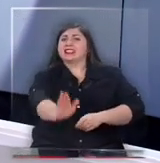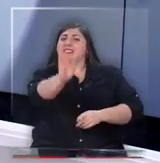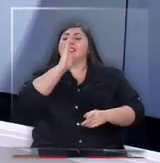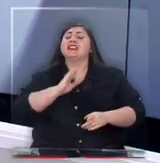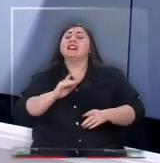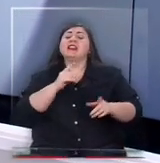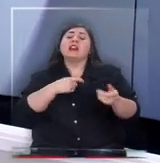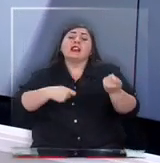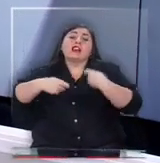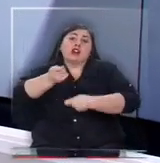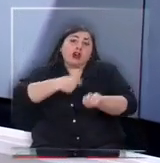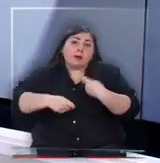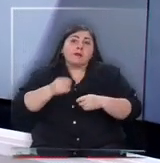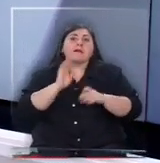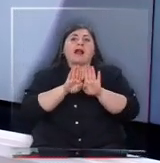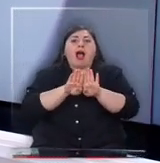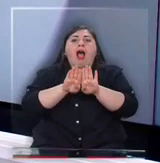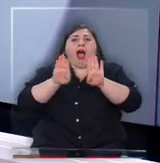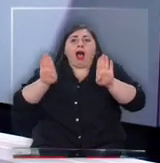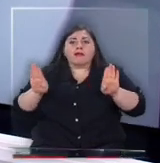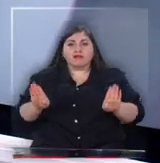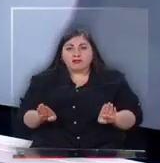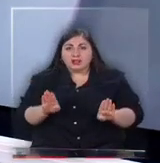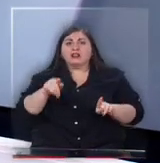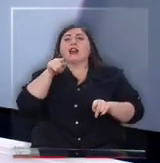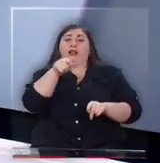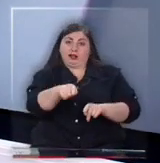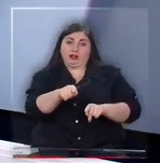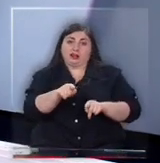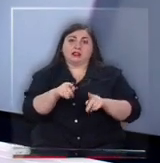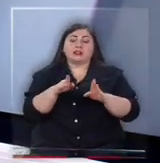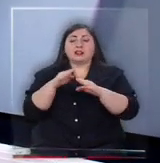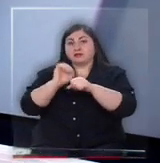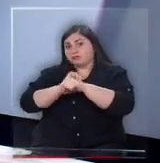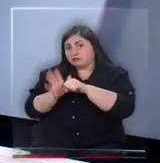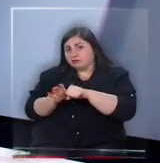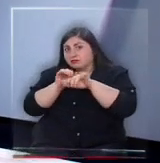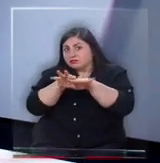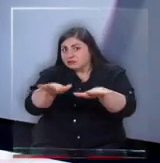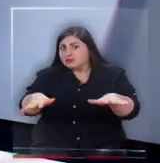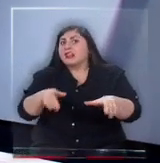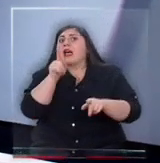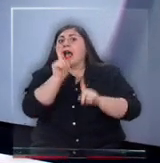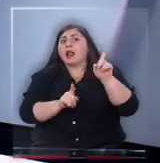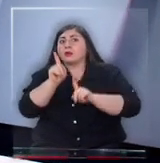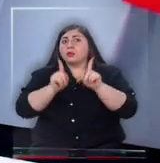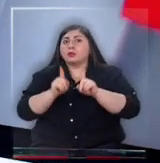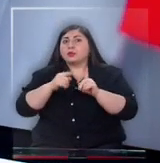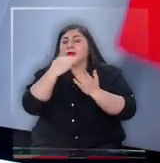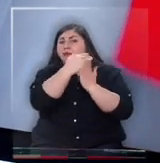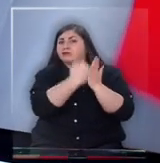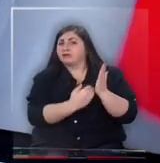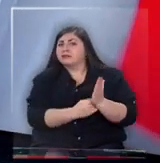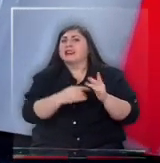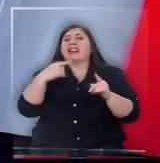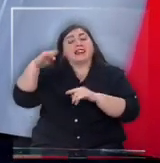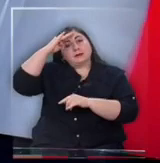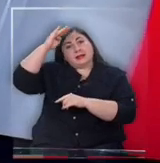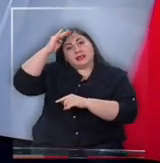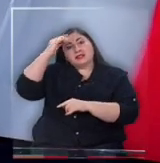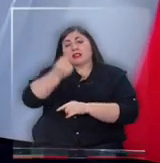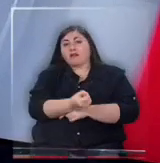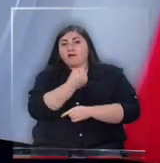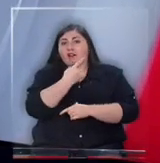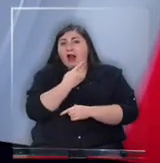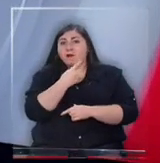y locales de comercios para reabrir durante la pandemia. Una serie de recomendaciones sanitarias que se basan en la experiencia positiva de farmacias y